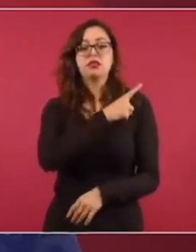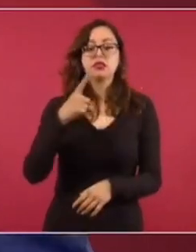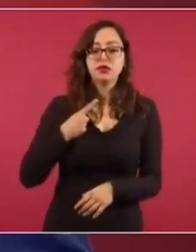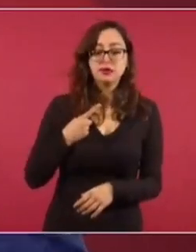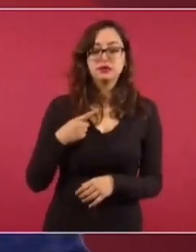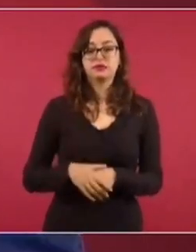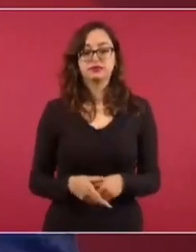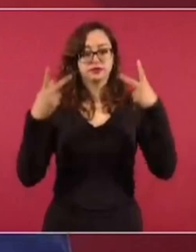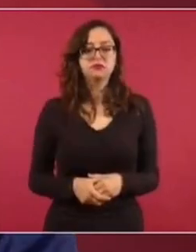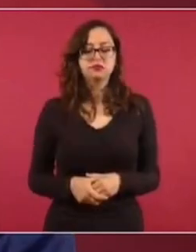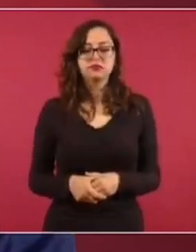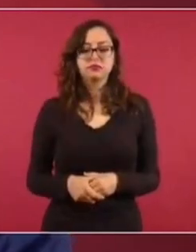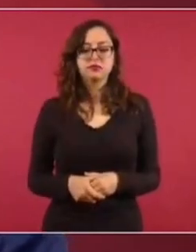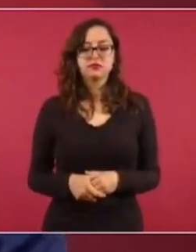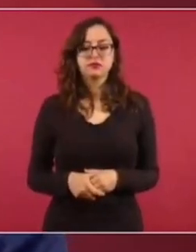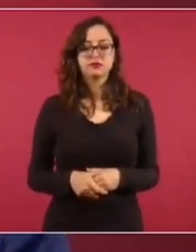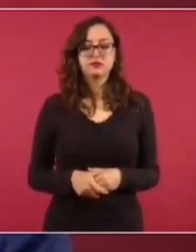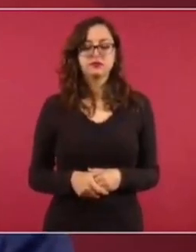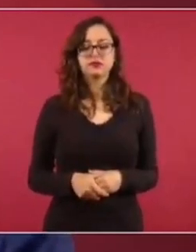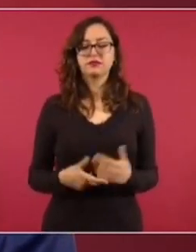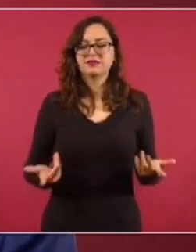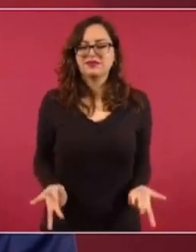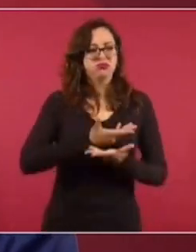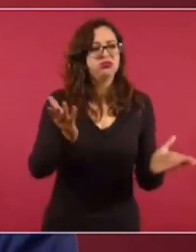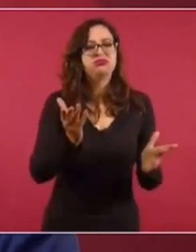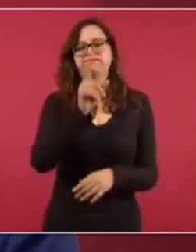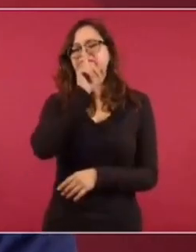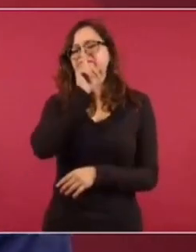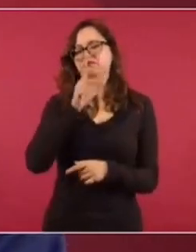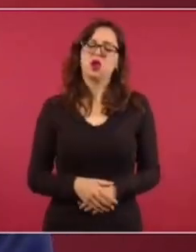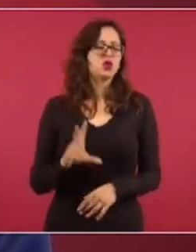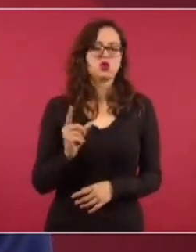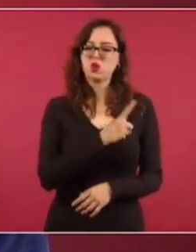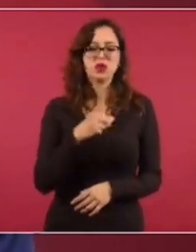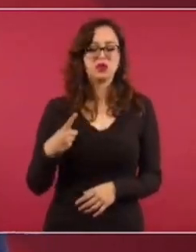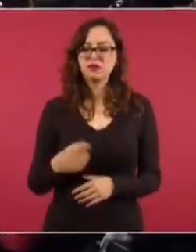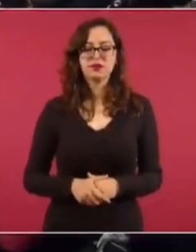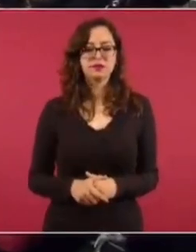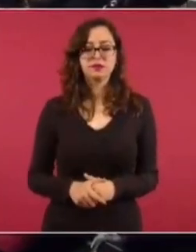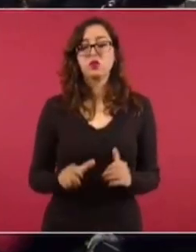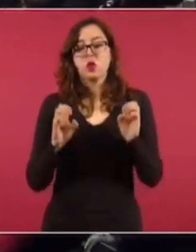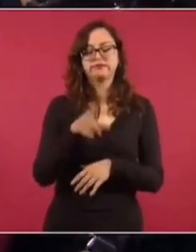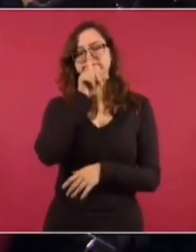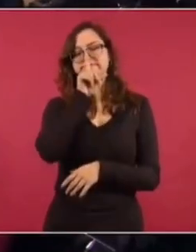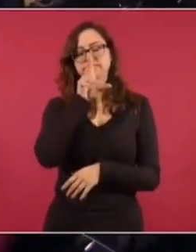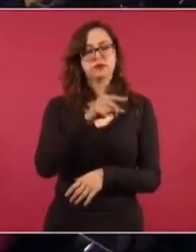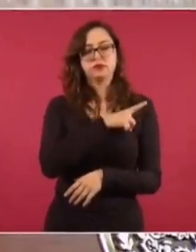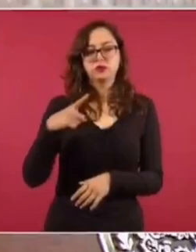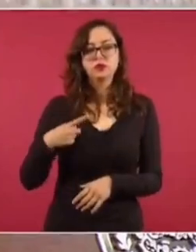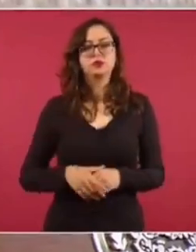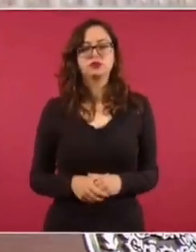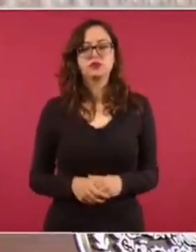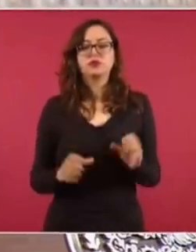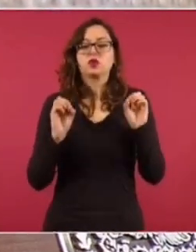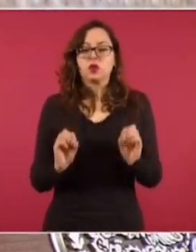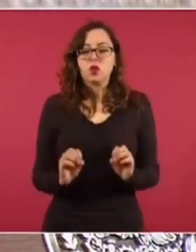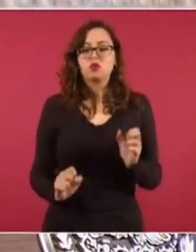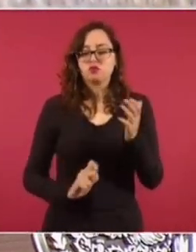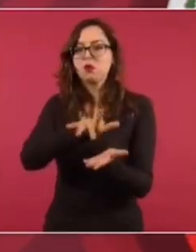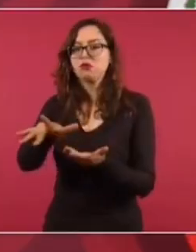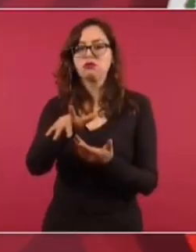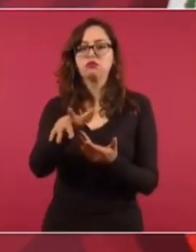Y que se deje en libertad a la gente. Nada de repartir despensas, el sol con gorgojo, o comprar votos, o utilizar los programas